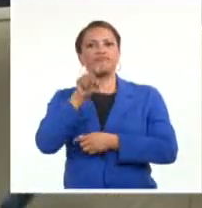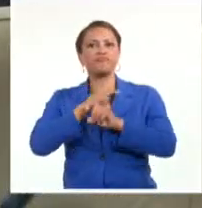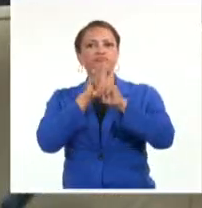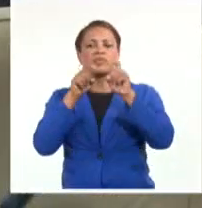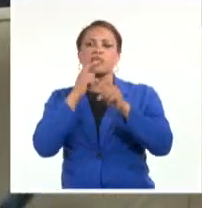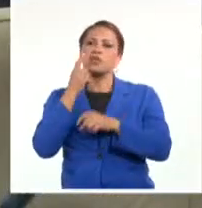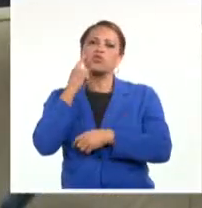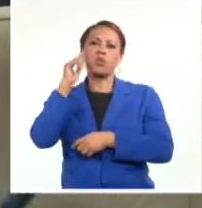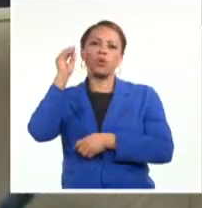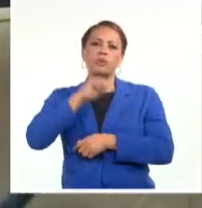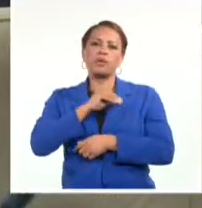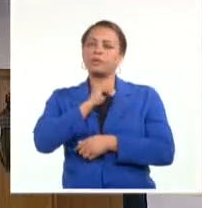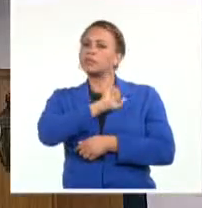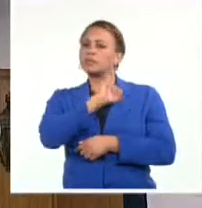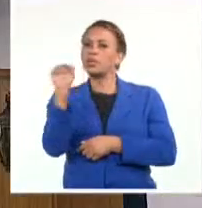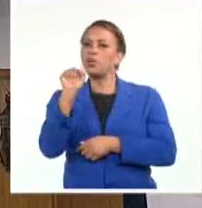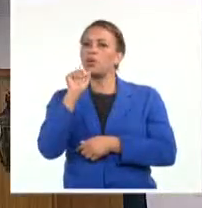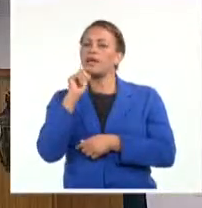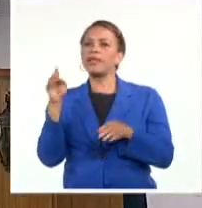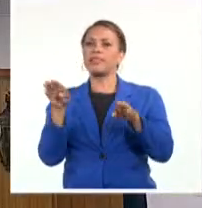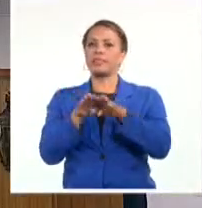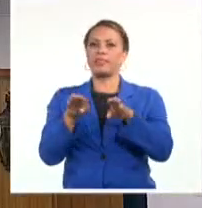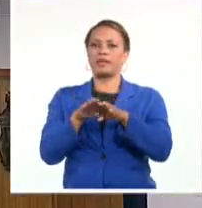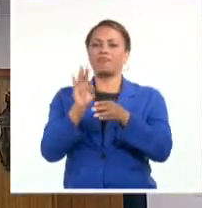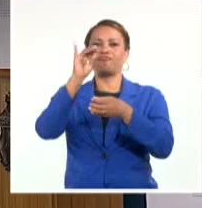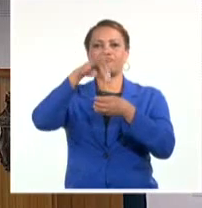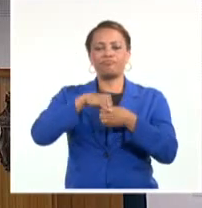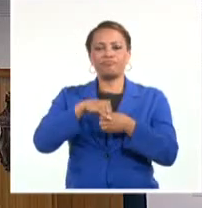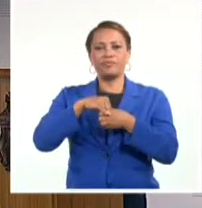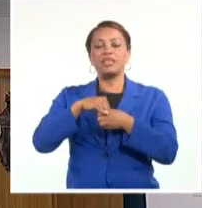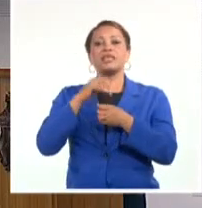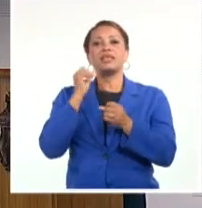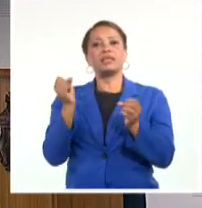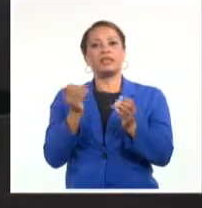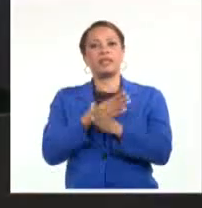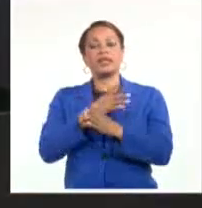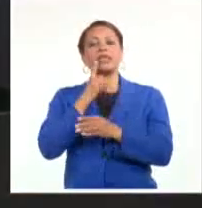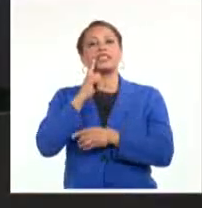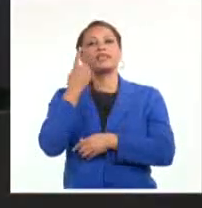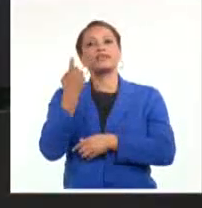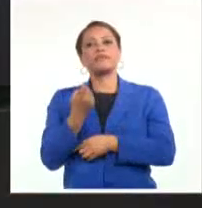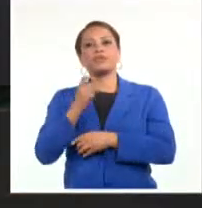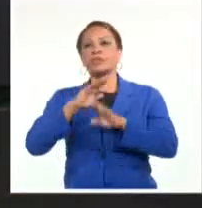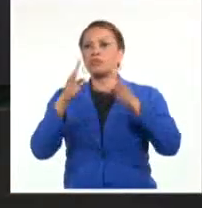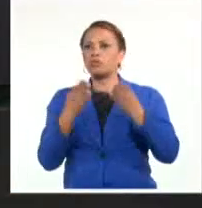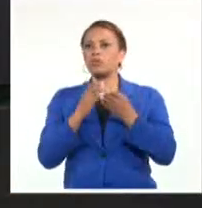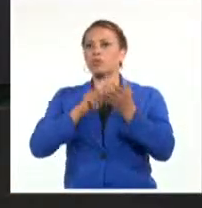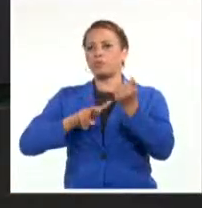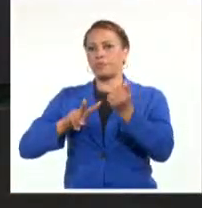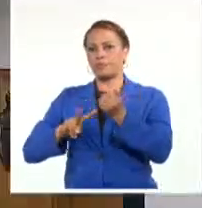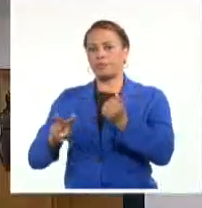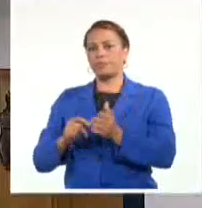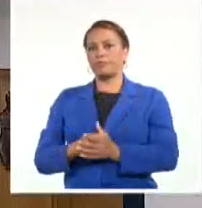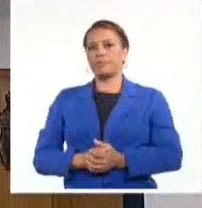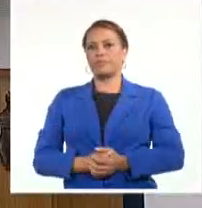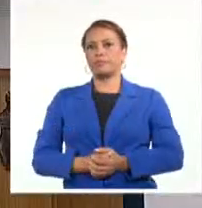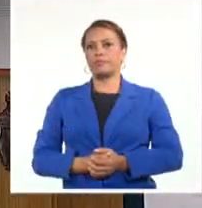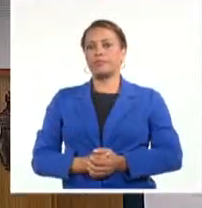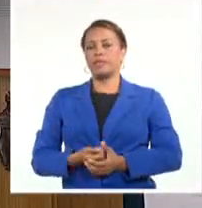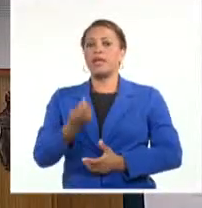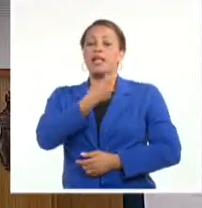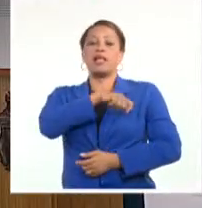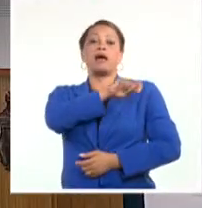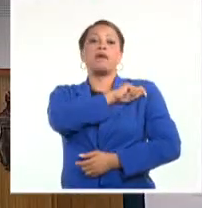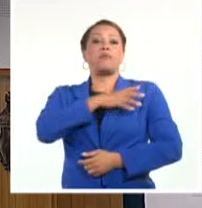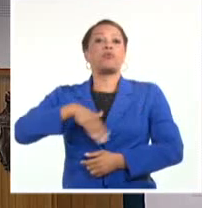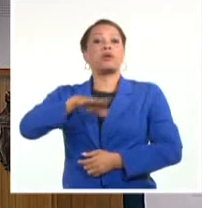se logra integralidad, transversalidad y el enfoque territorial necesario en este tema. Y la población